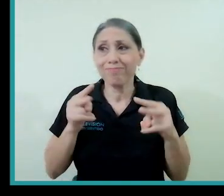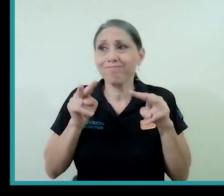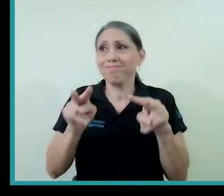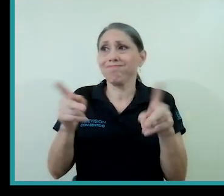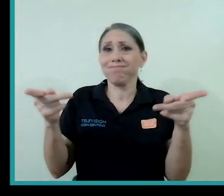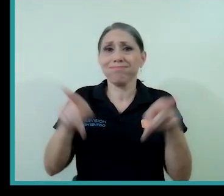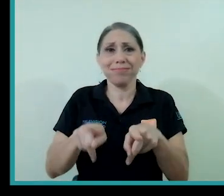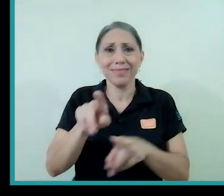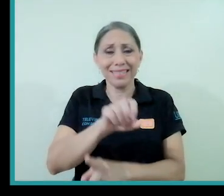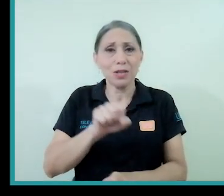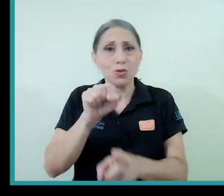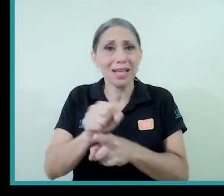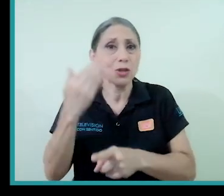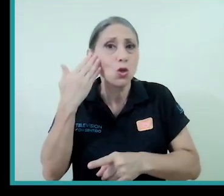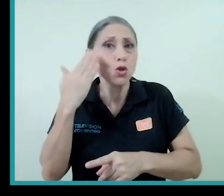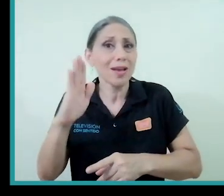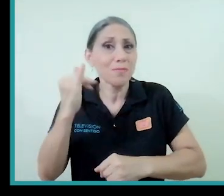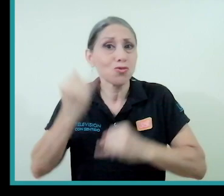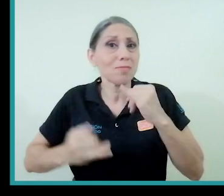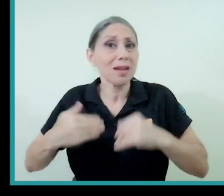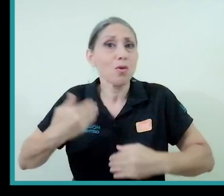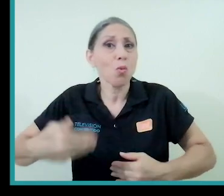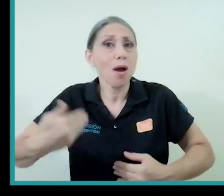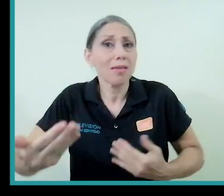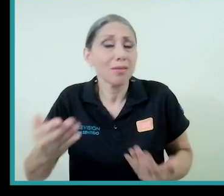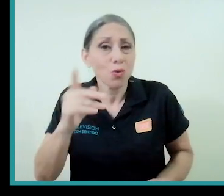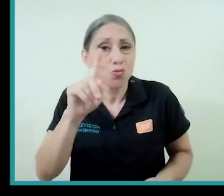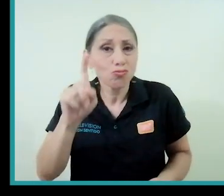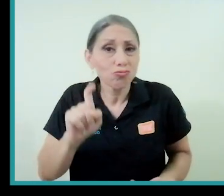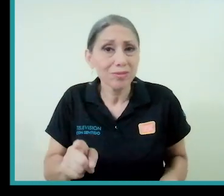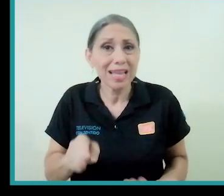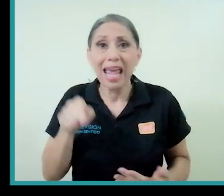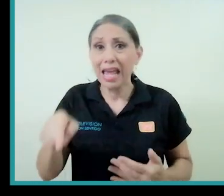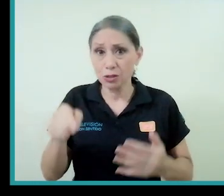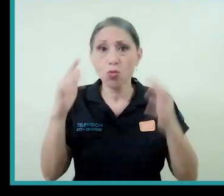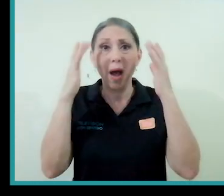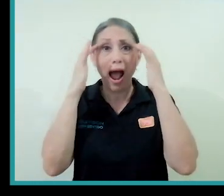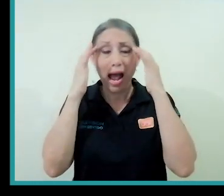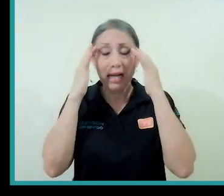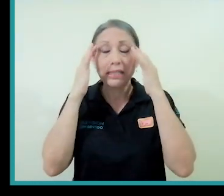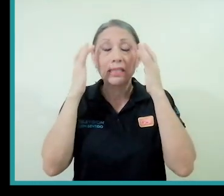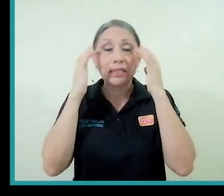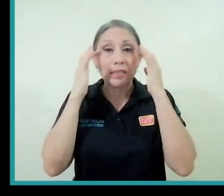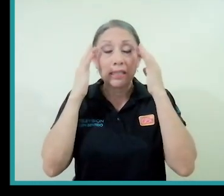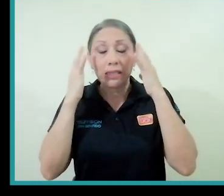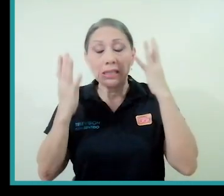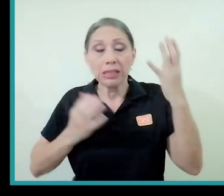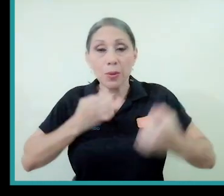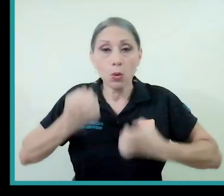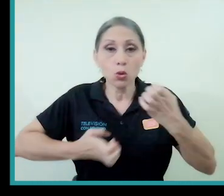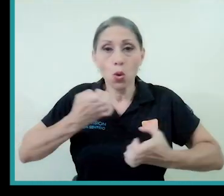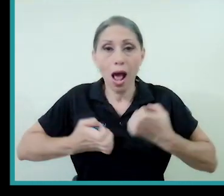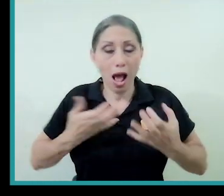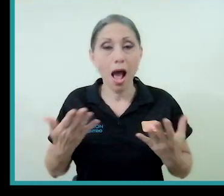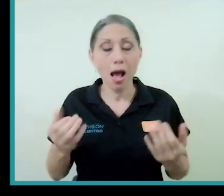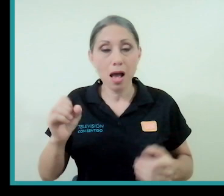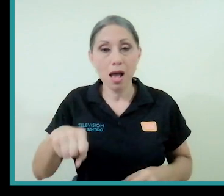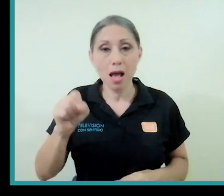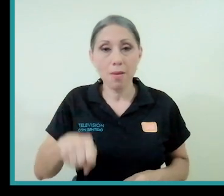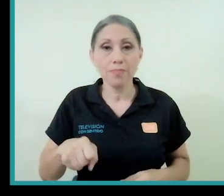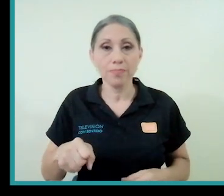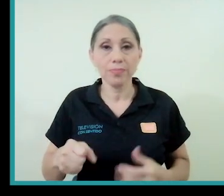circunstancia que además no sabemos cuándo se termina y esto agobia, ¿verdad? Emocionalmente agobia. Entonces,